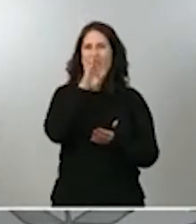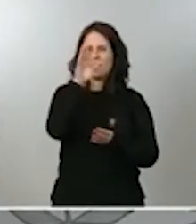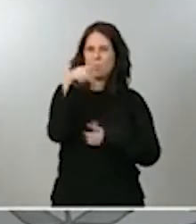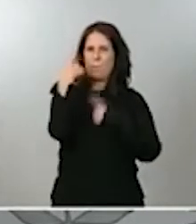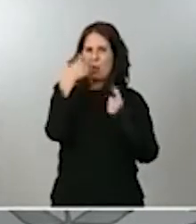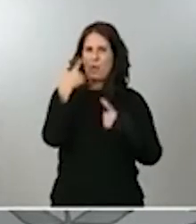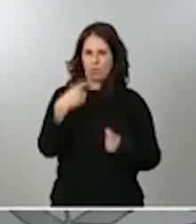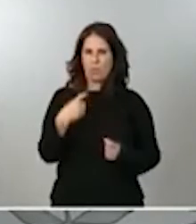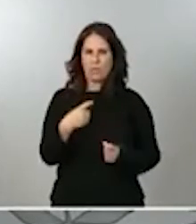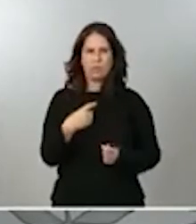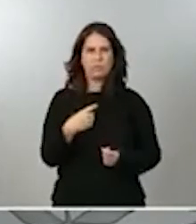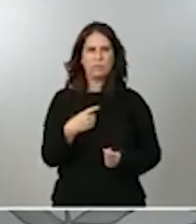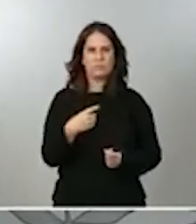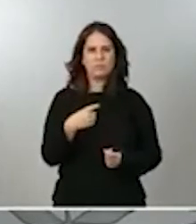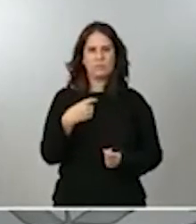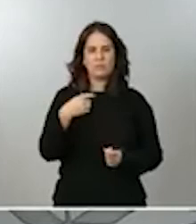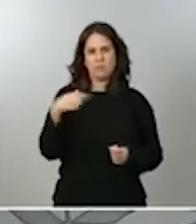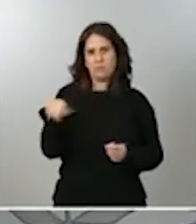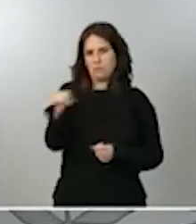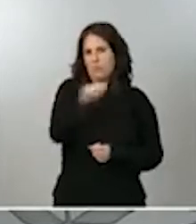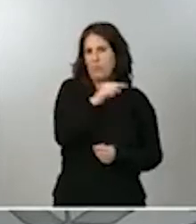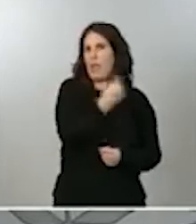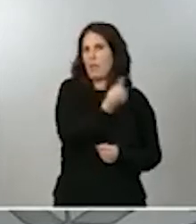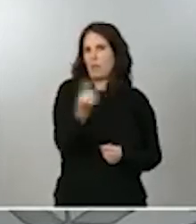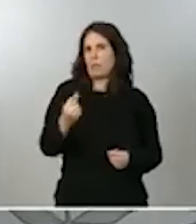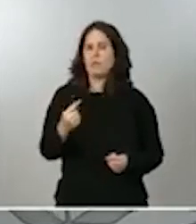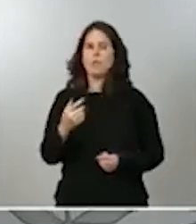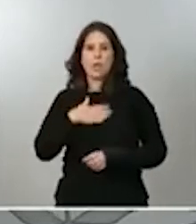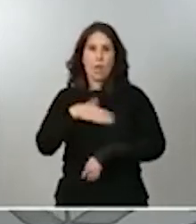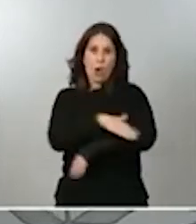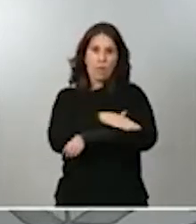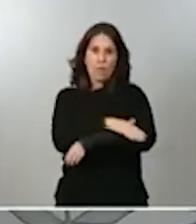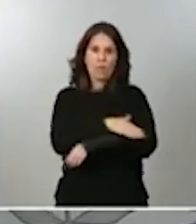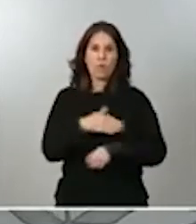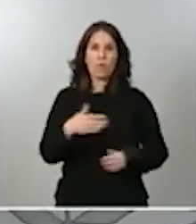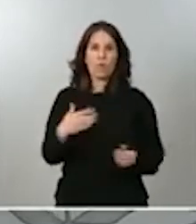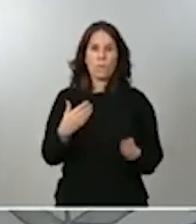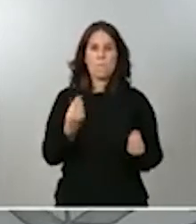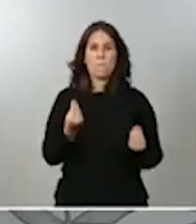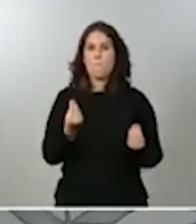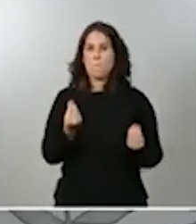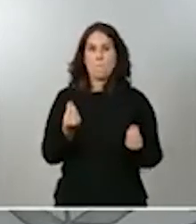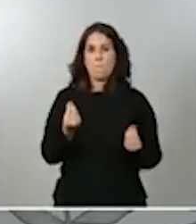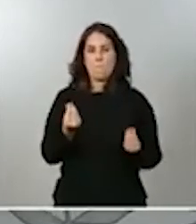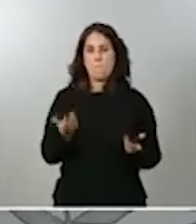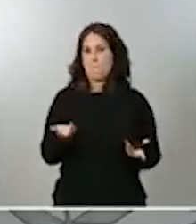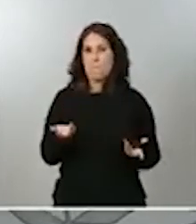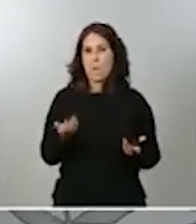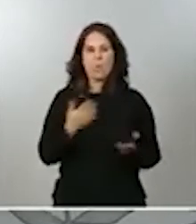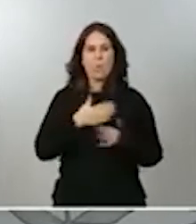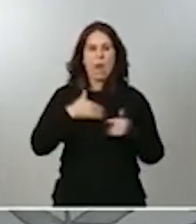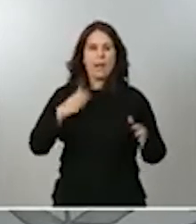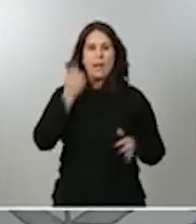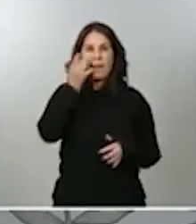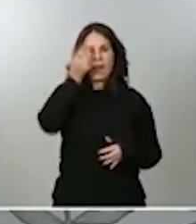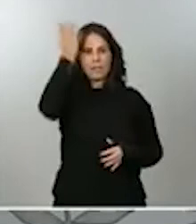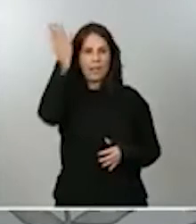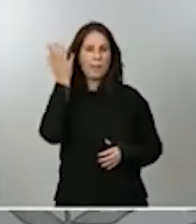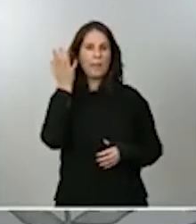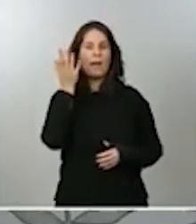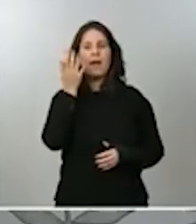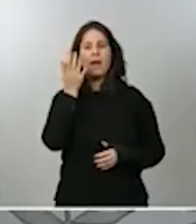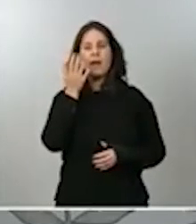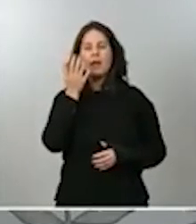Desde luego, el Gobierno no tiene ninguna inquietud respecto a que cualquier iniciativa que se acompañe o que